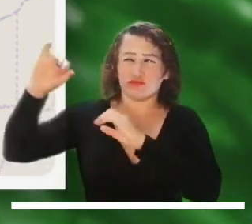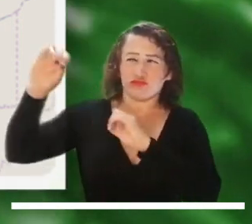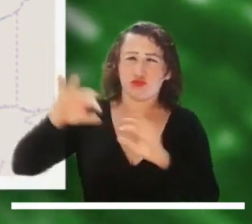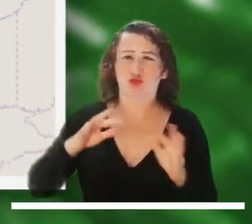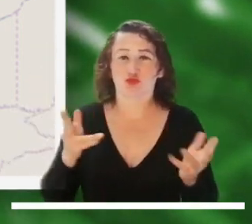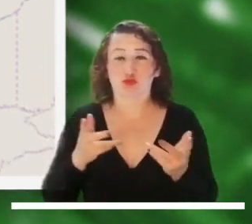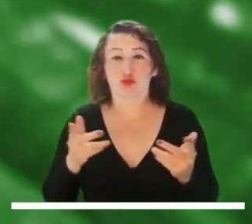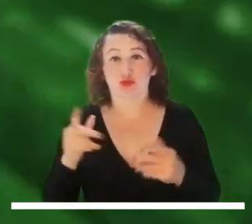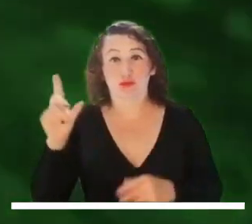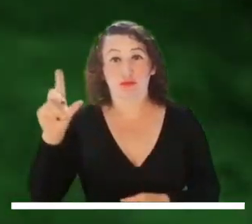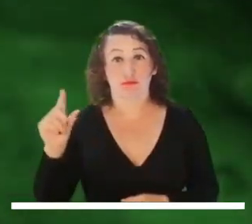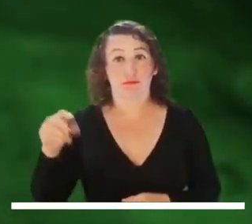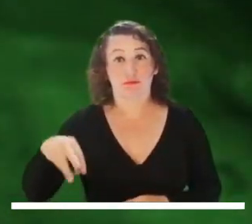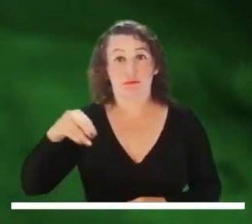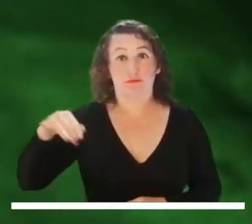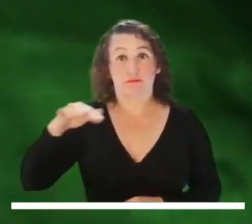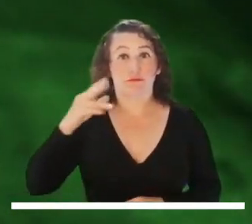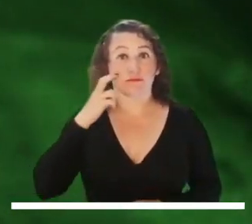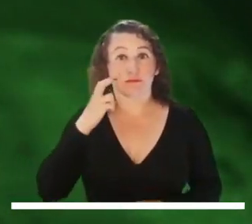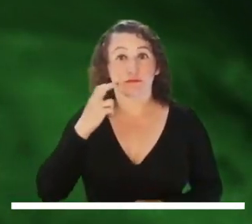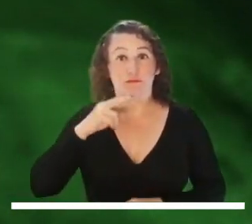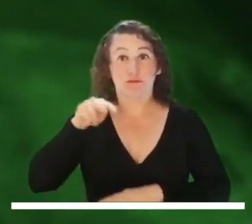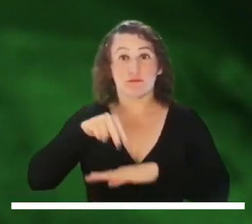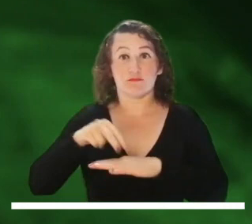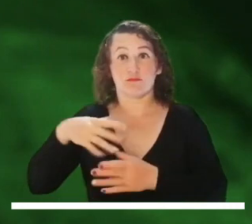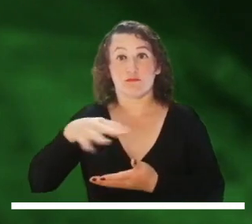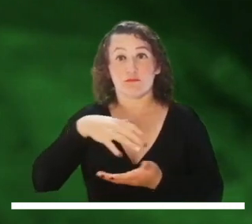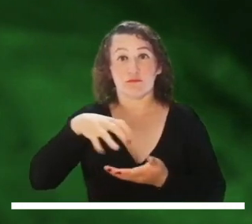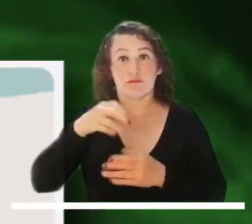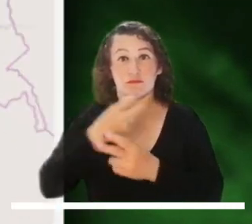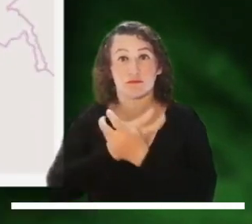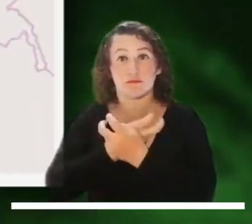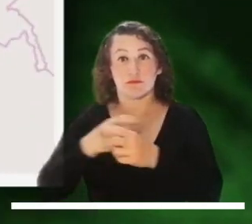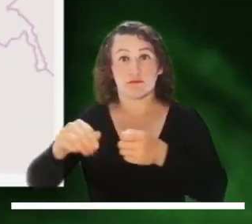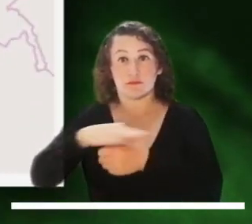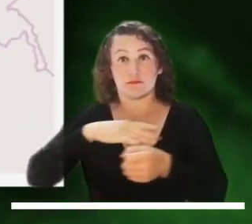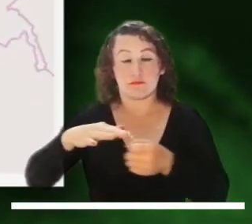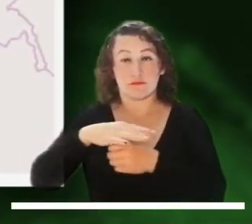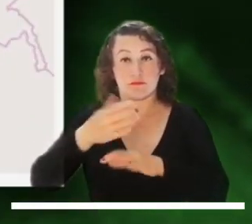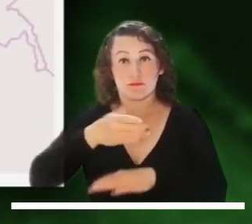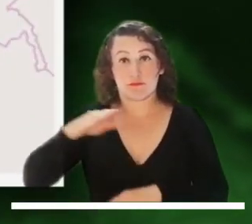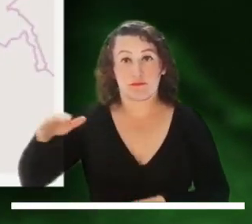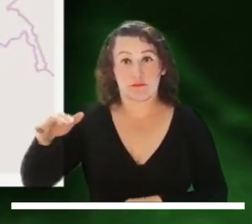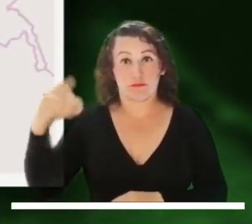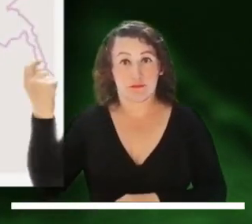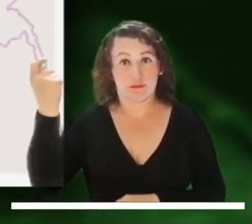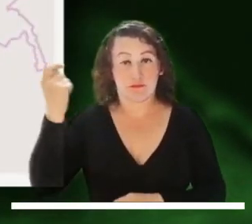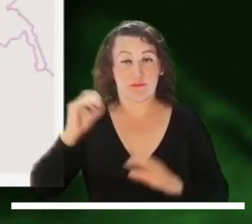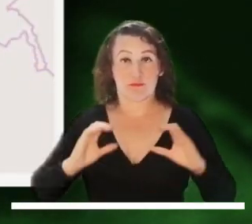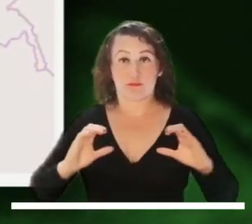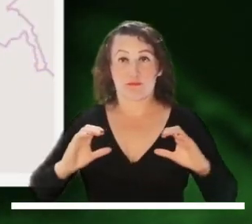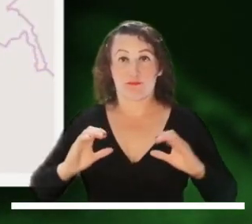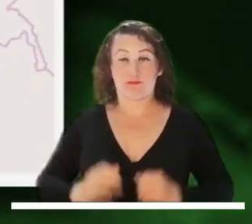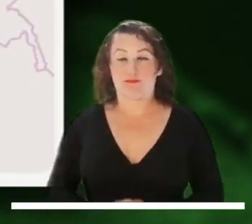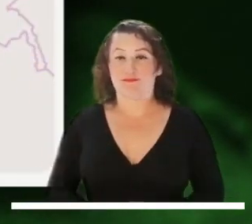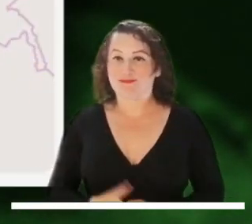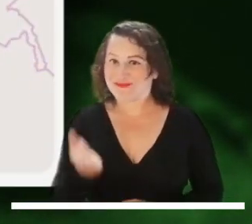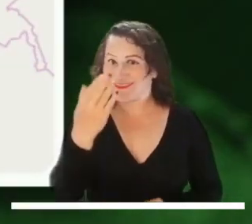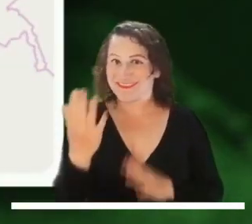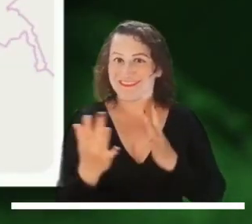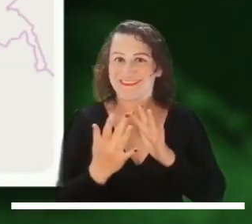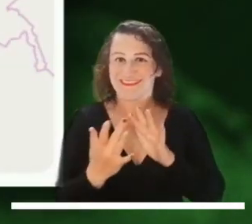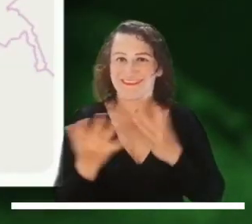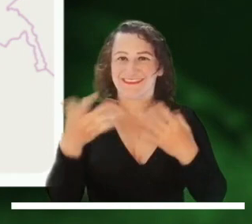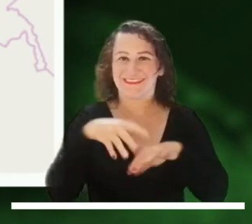Alerta roja por probables deslizamientos en Cesar, Magdalena, Chocó, Nariño, Santander, Huila, Cundinamarca, Antioquia, Meta y